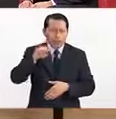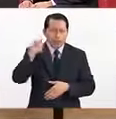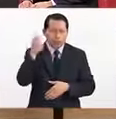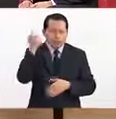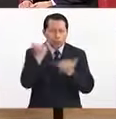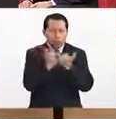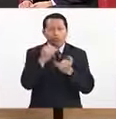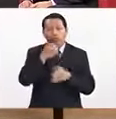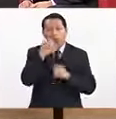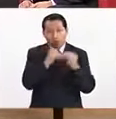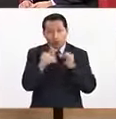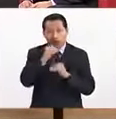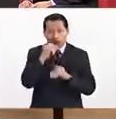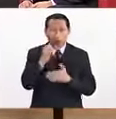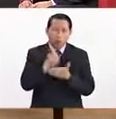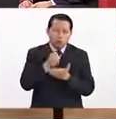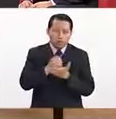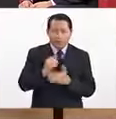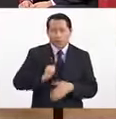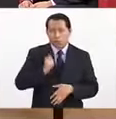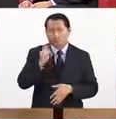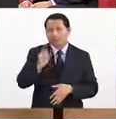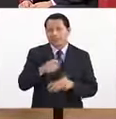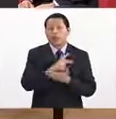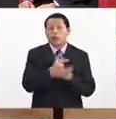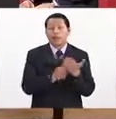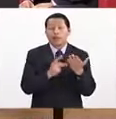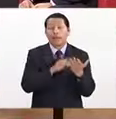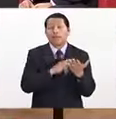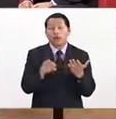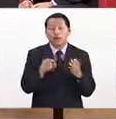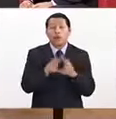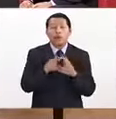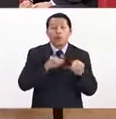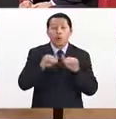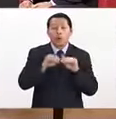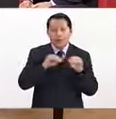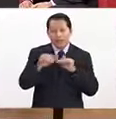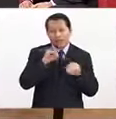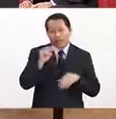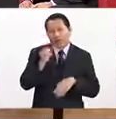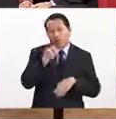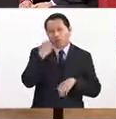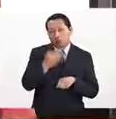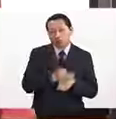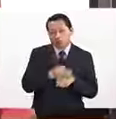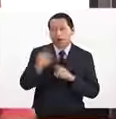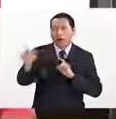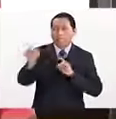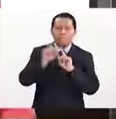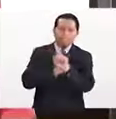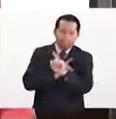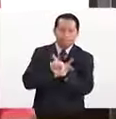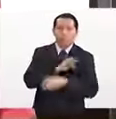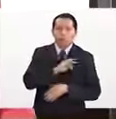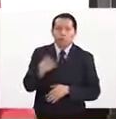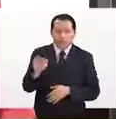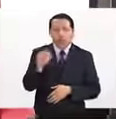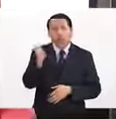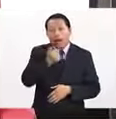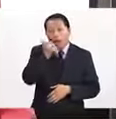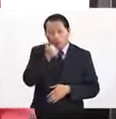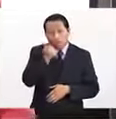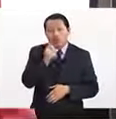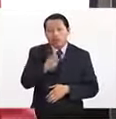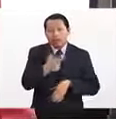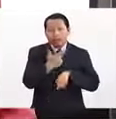y la Escuela Superior de Economía lo aprovecha. Un programa de movilidad académica, de intercambio académico. Nuestros alumnos,